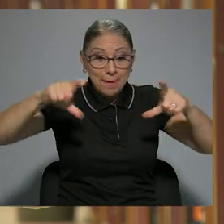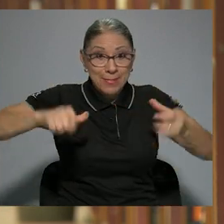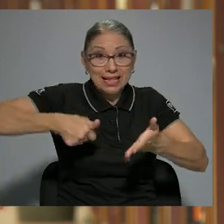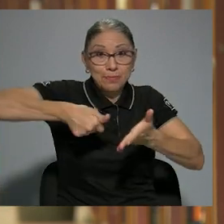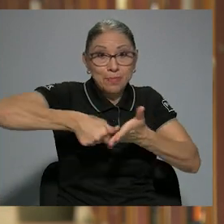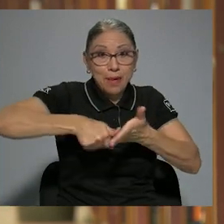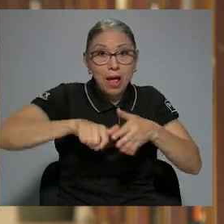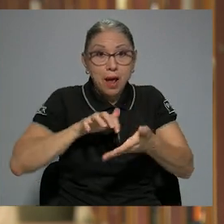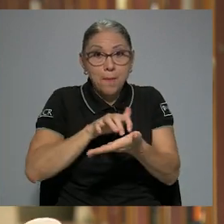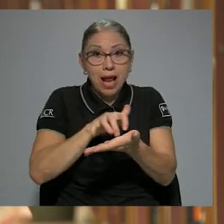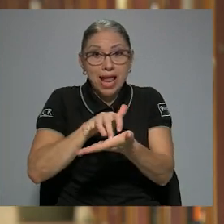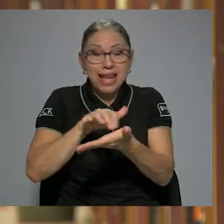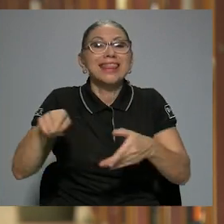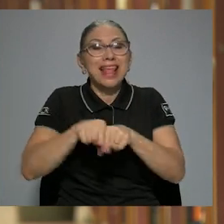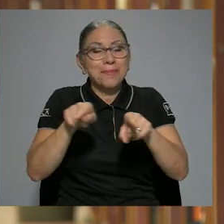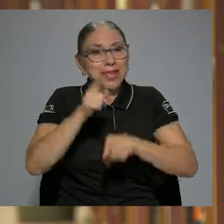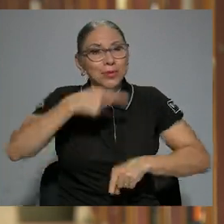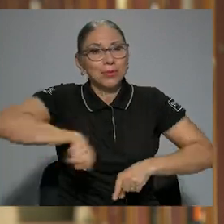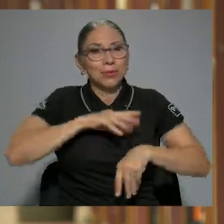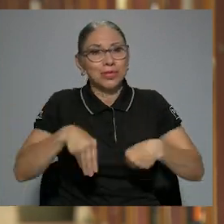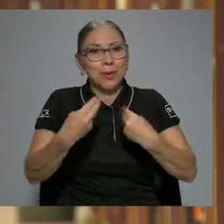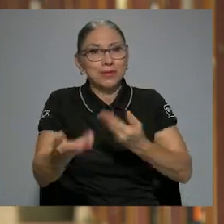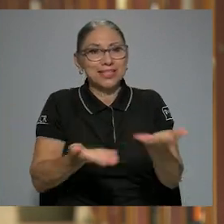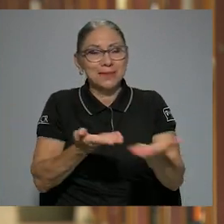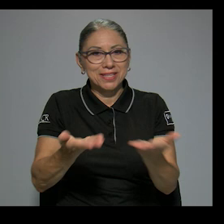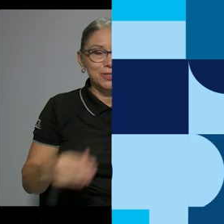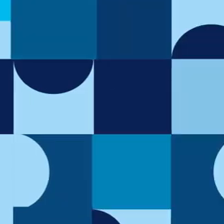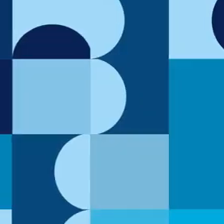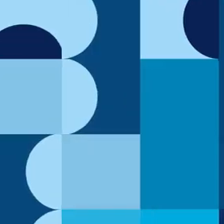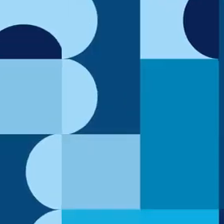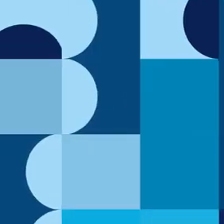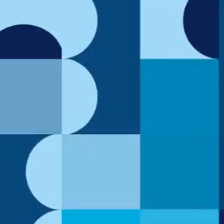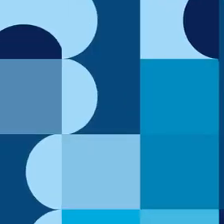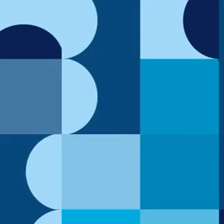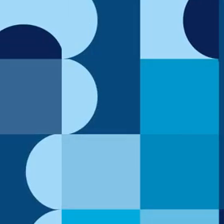papeletas en braille. Ese servicio también nosotros lo brindamos a la comunidad externa.